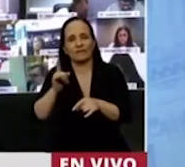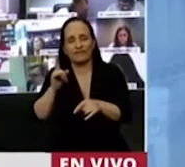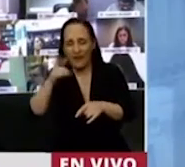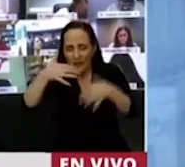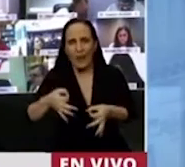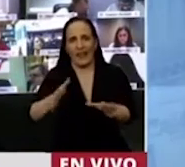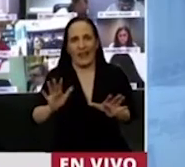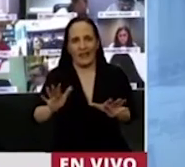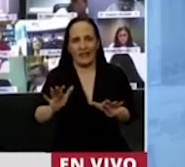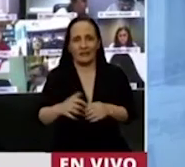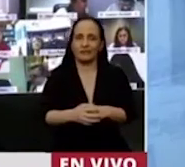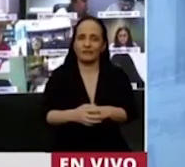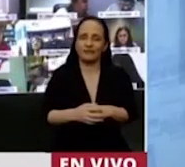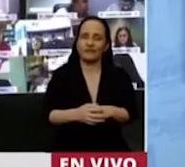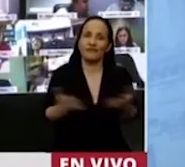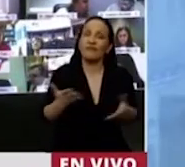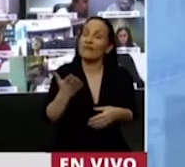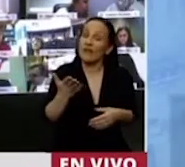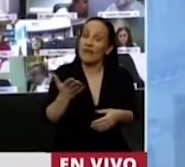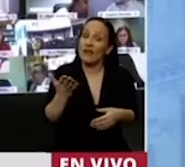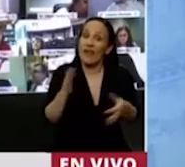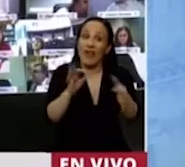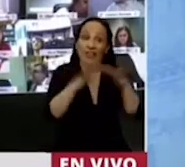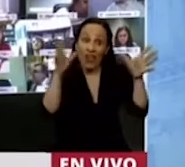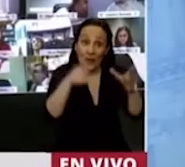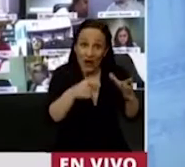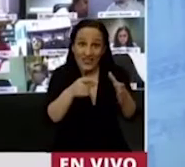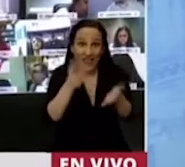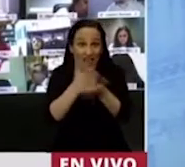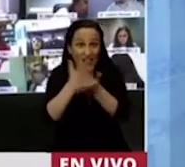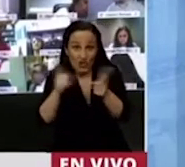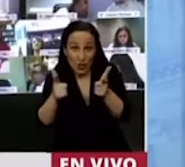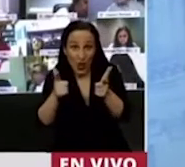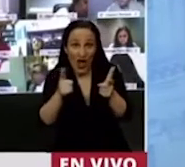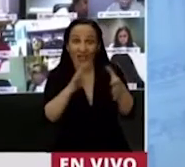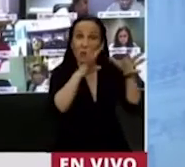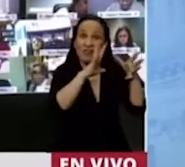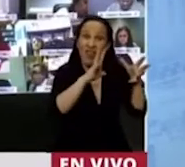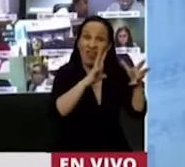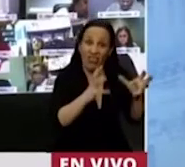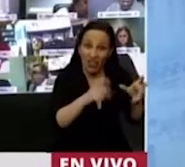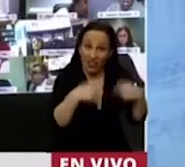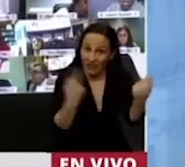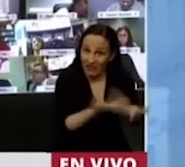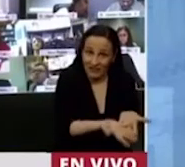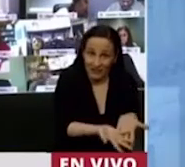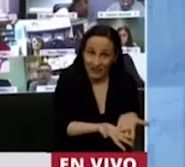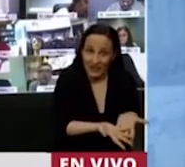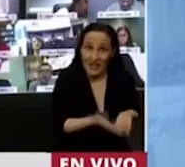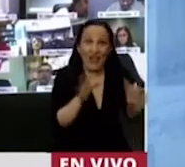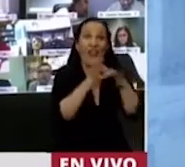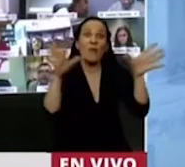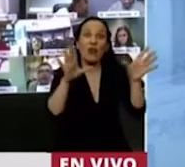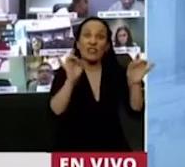Señor presidente, la democracia sin derechos se deteriora y se aúna la democracia sólo